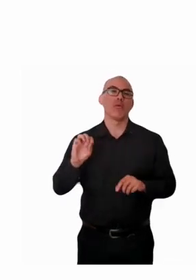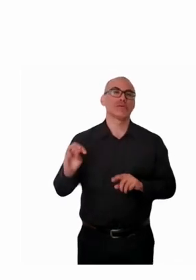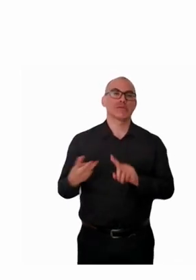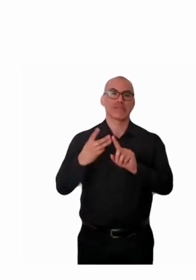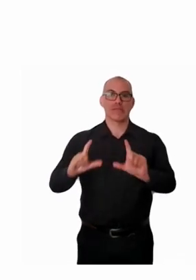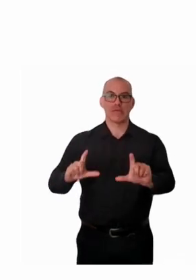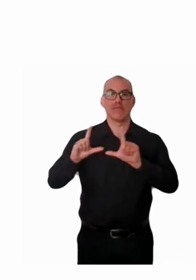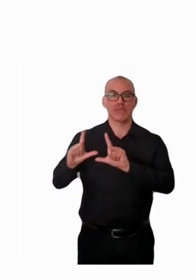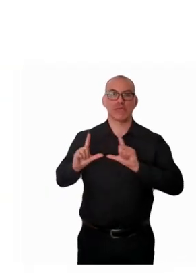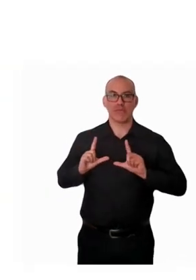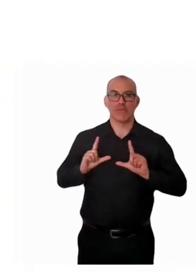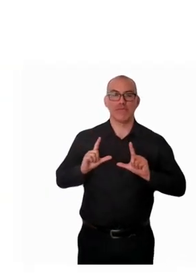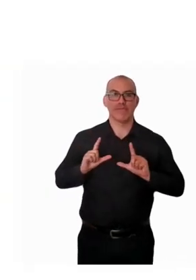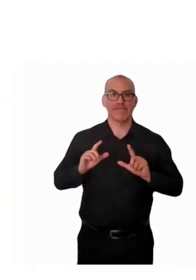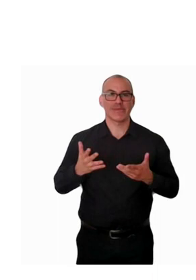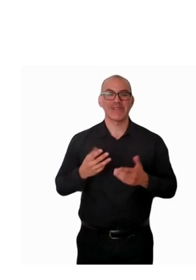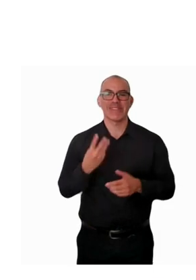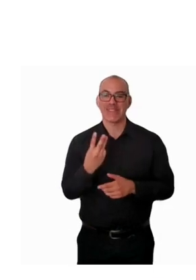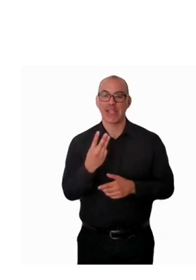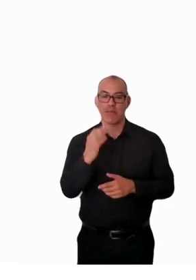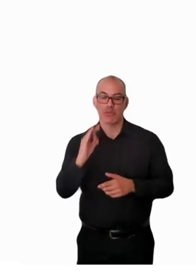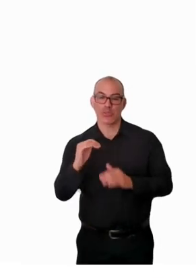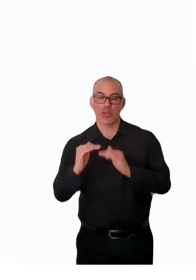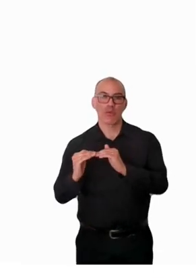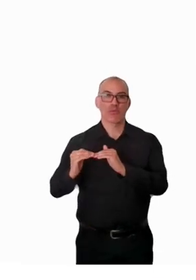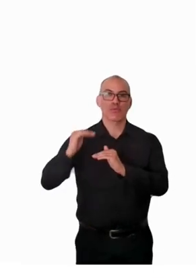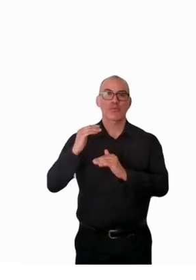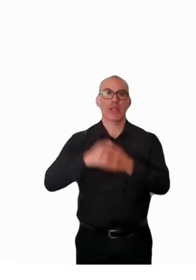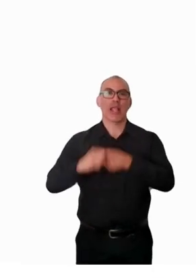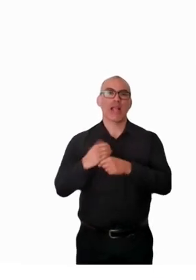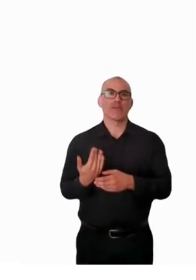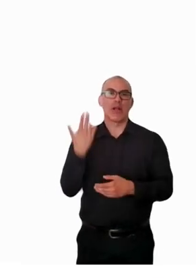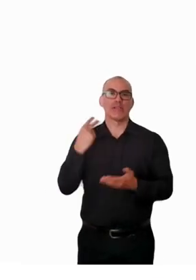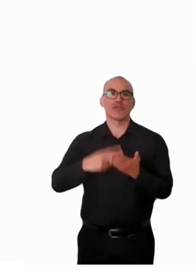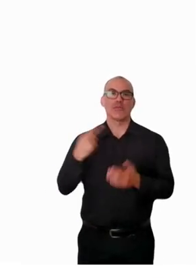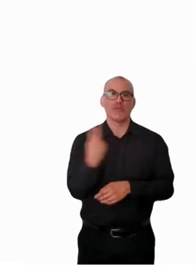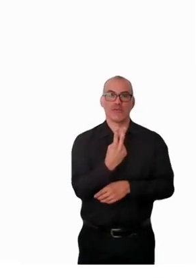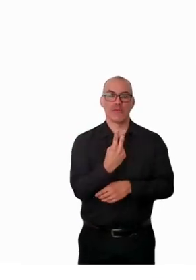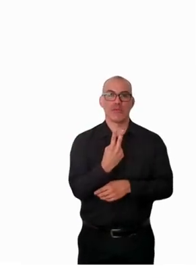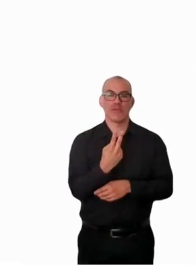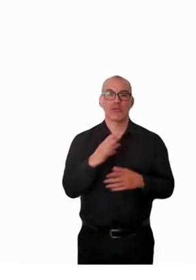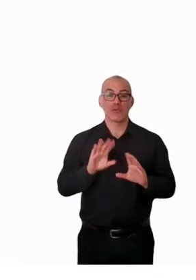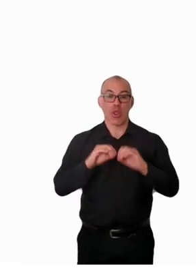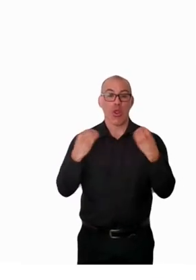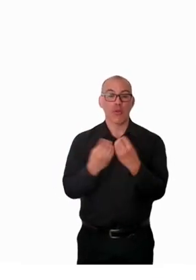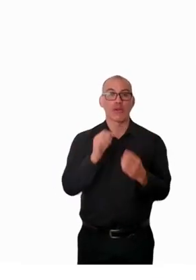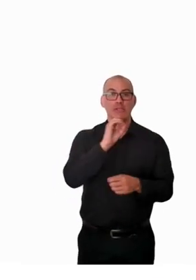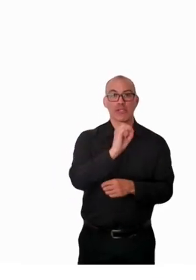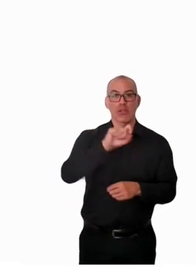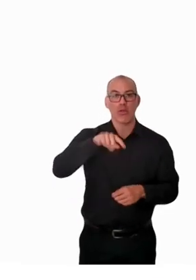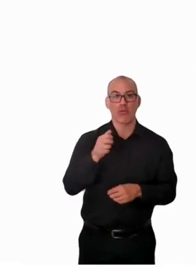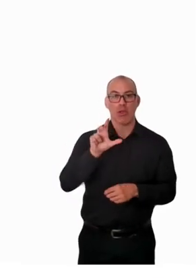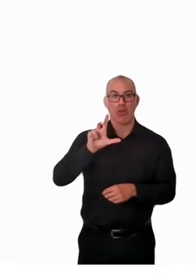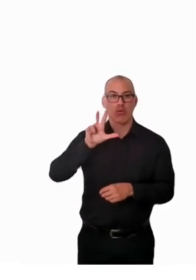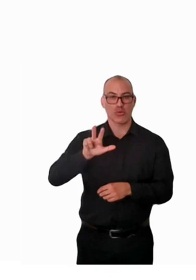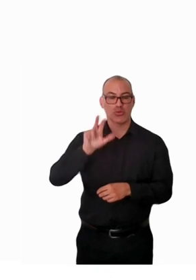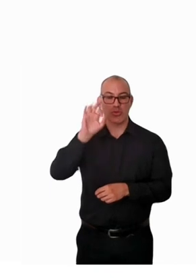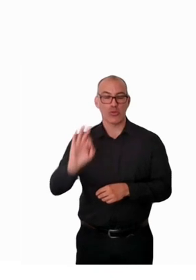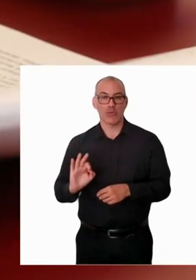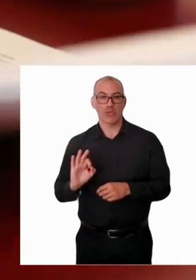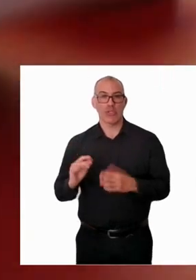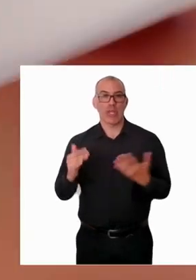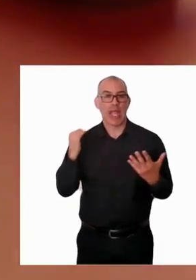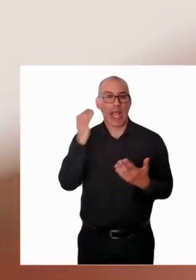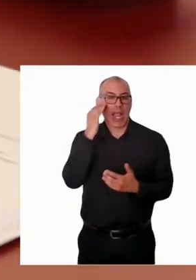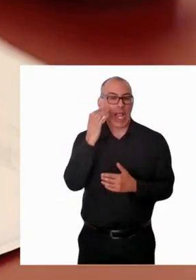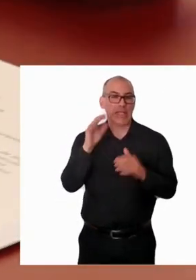respecto del año anterior. De ese total, un 0,8% cerca de 10.000 estudiantes